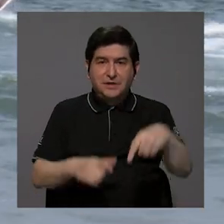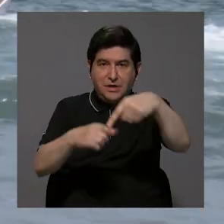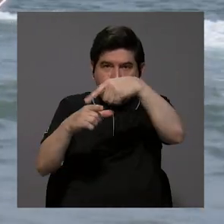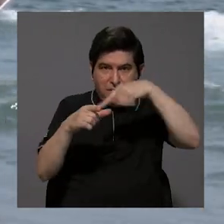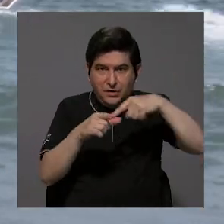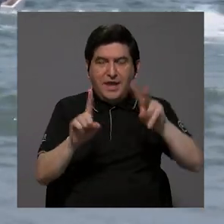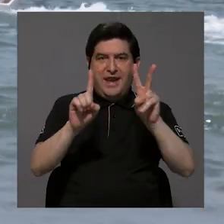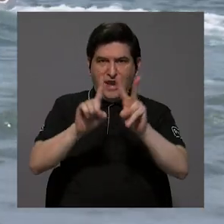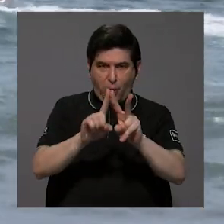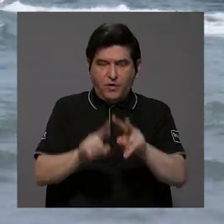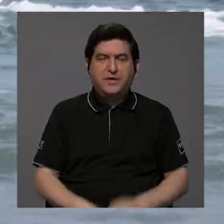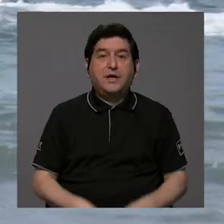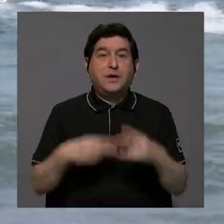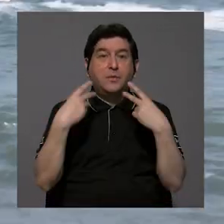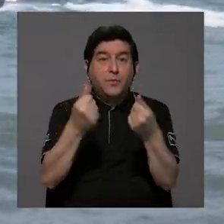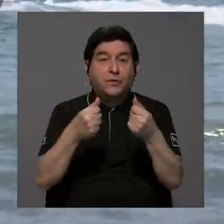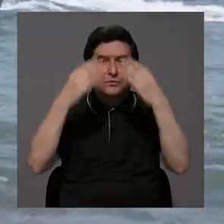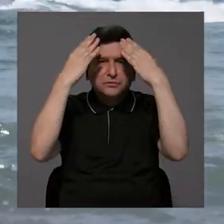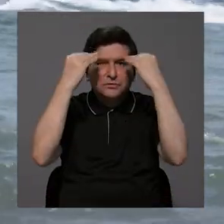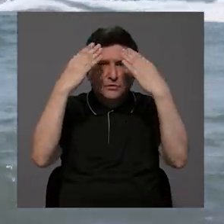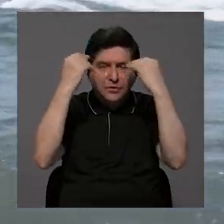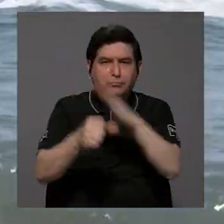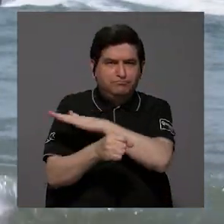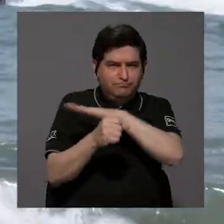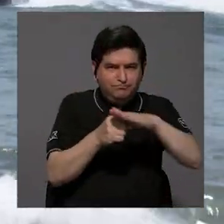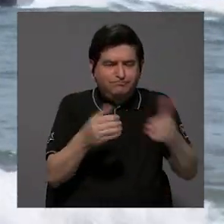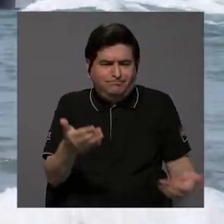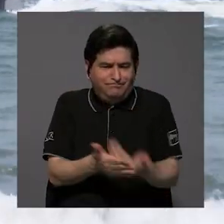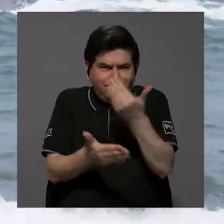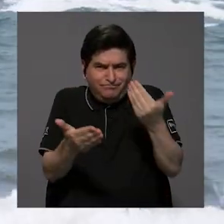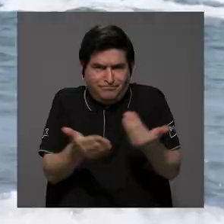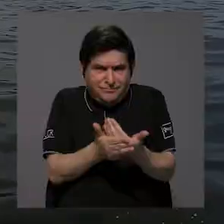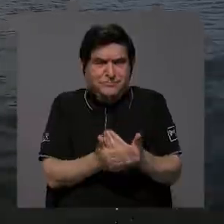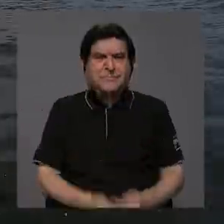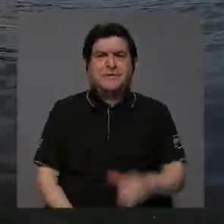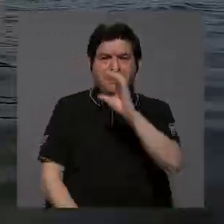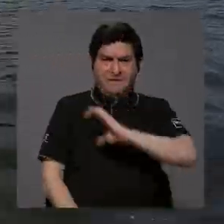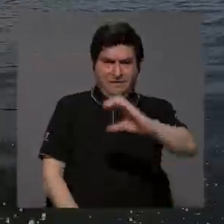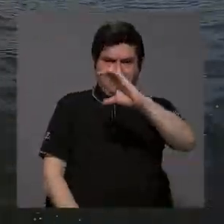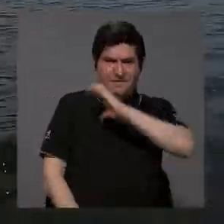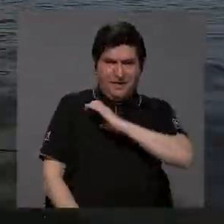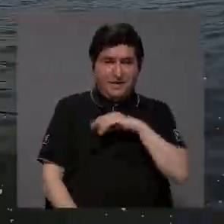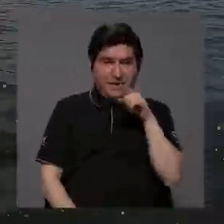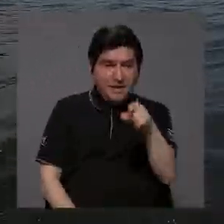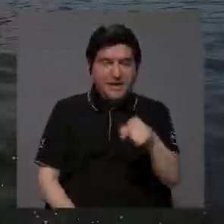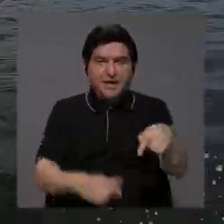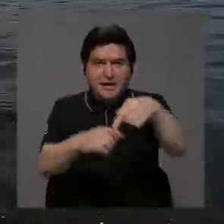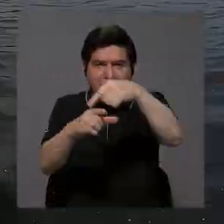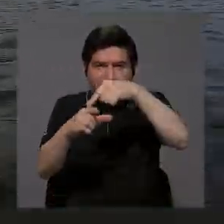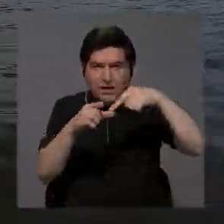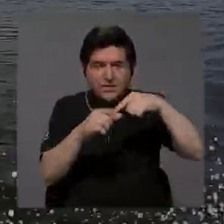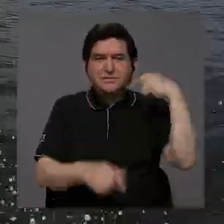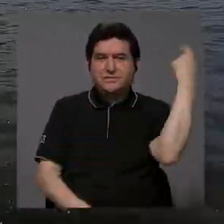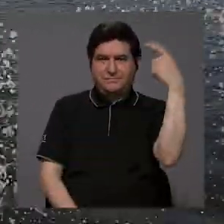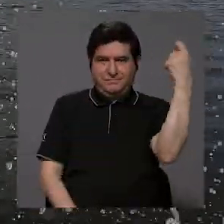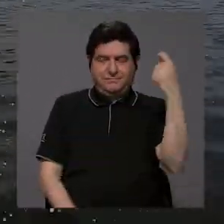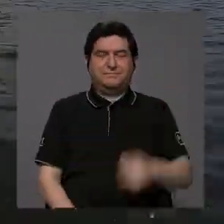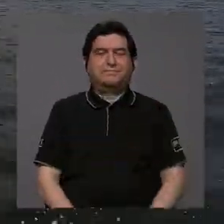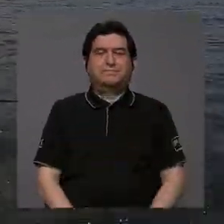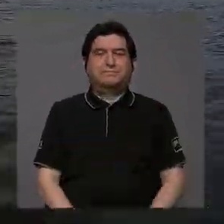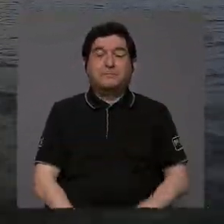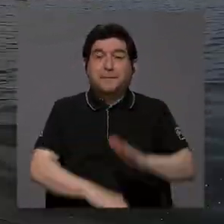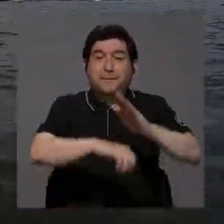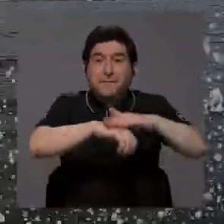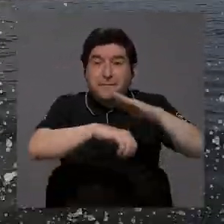Nicoya pronto contará con información completa y actualizada sobre las características de dicho estuario de Guanacaste, lo que